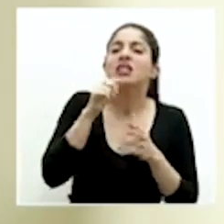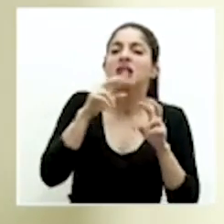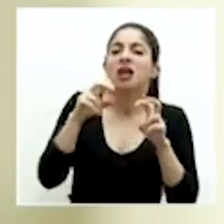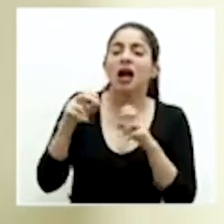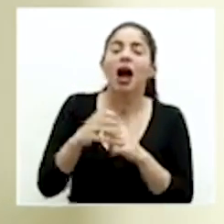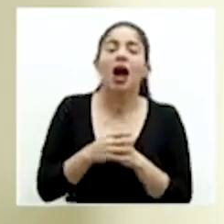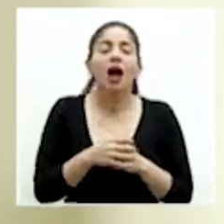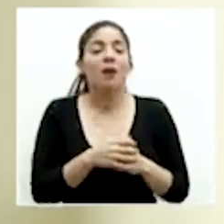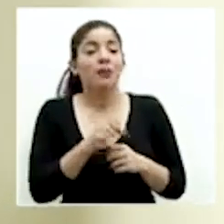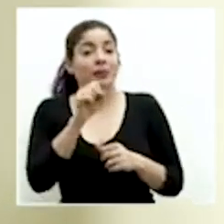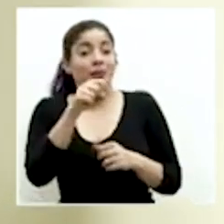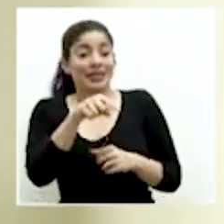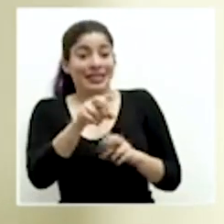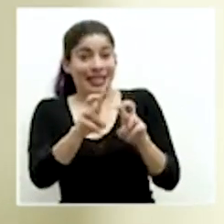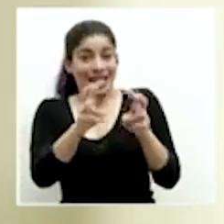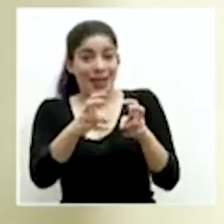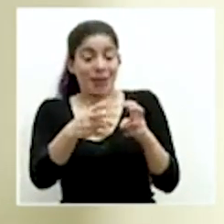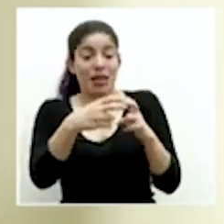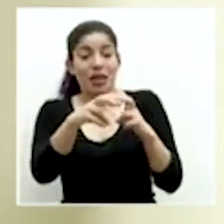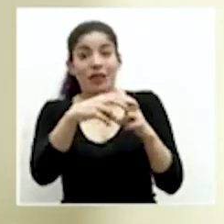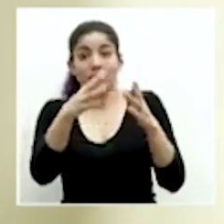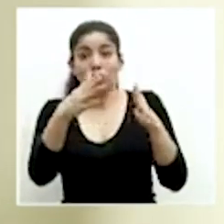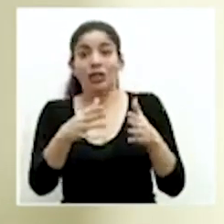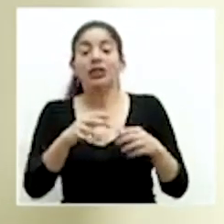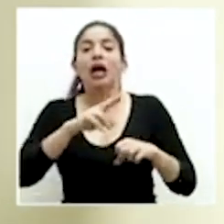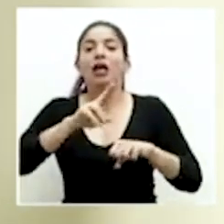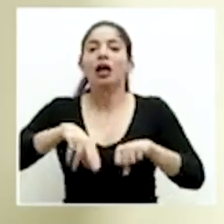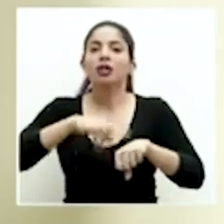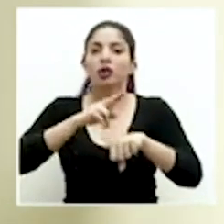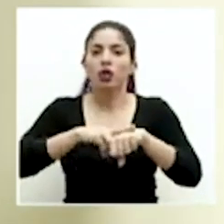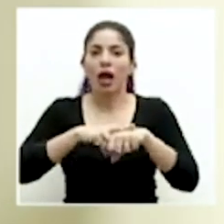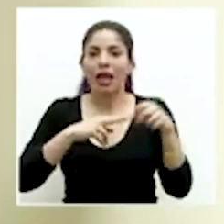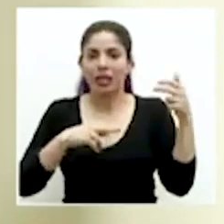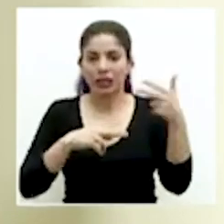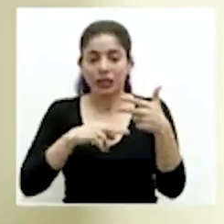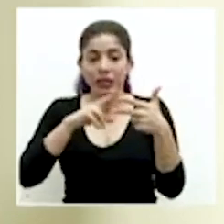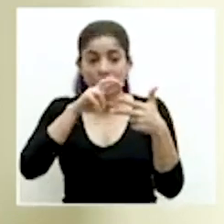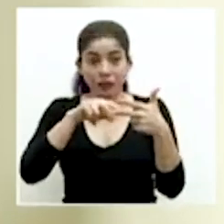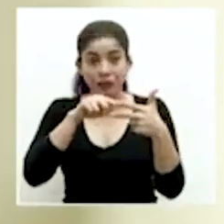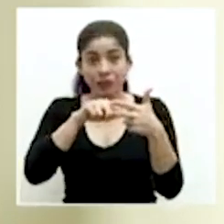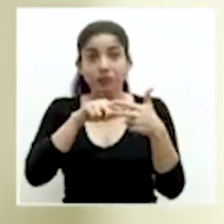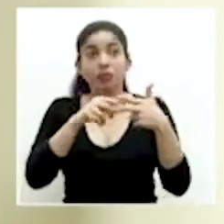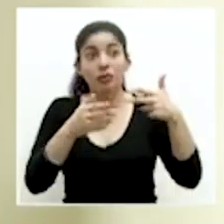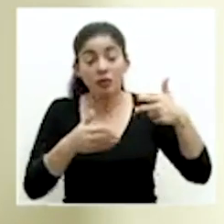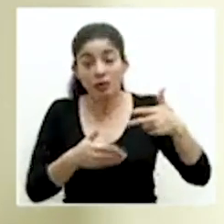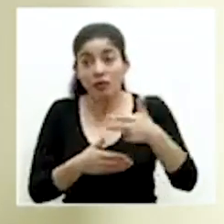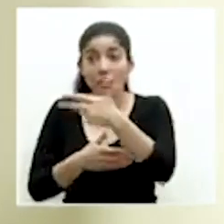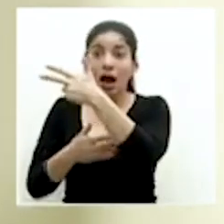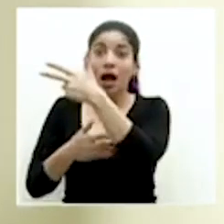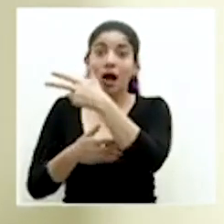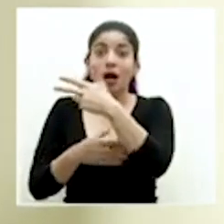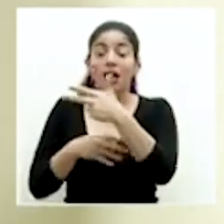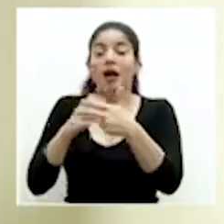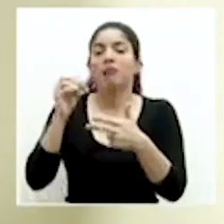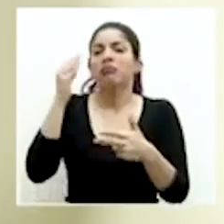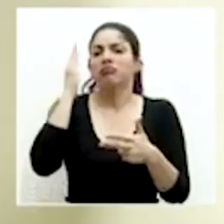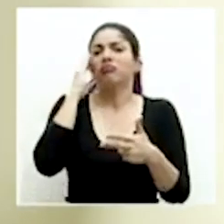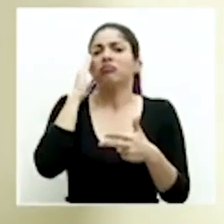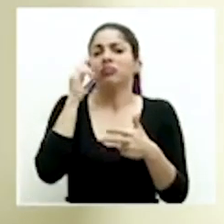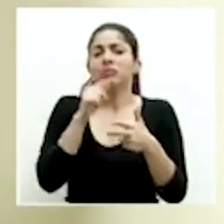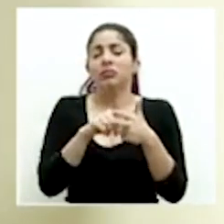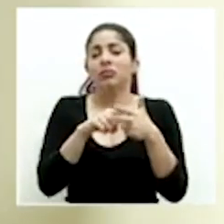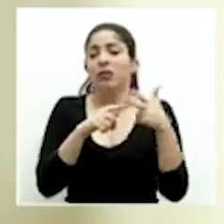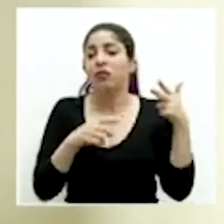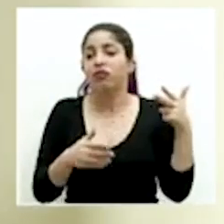si en este caso se está haciendo a los nacionales ya los que van en tránsito y eventualmente ya sabemos que la